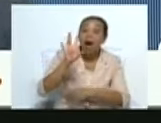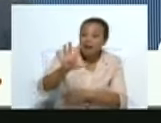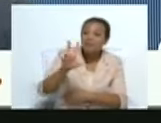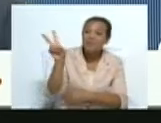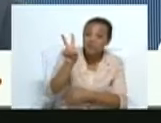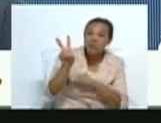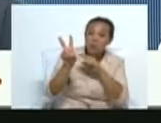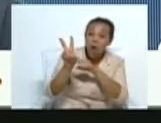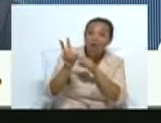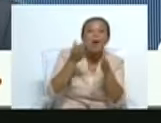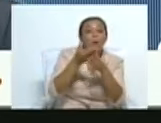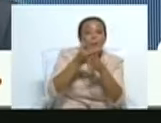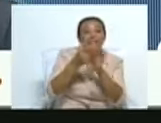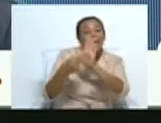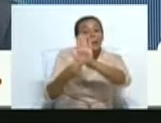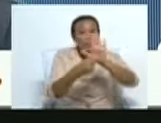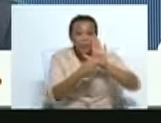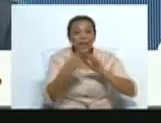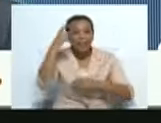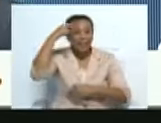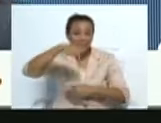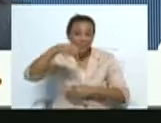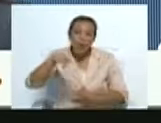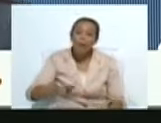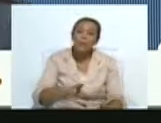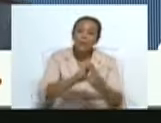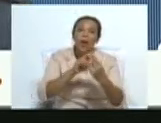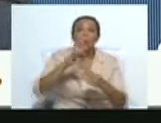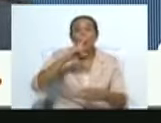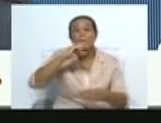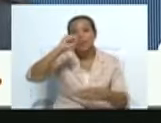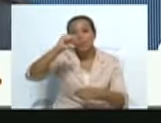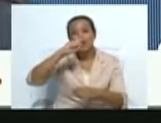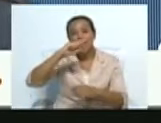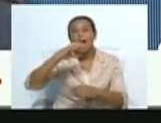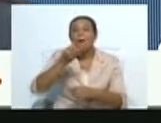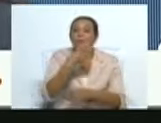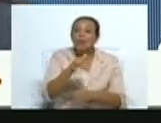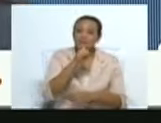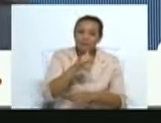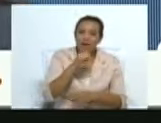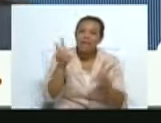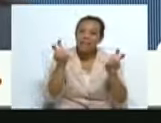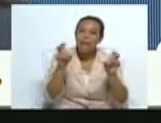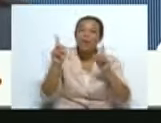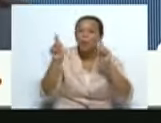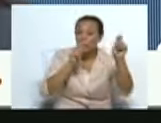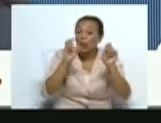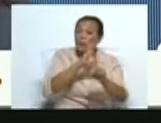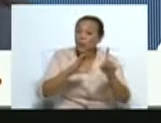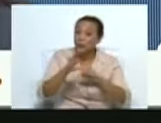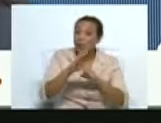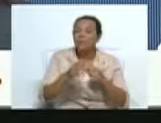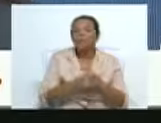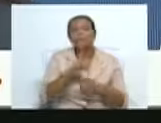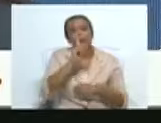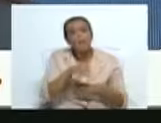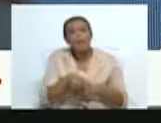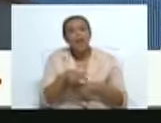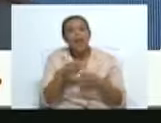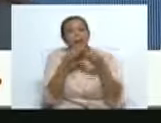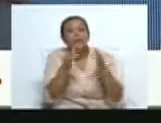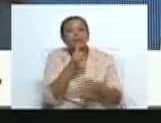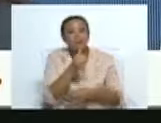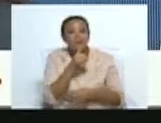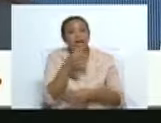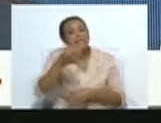y es lo que queríamos compartir con ustedes el día de hoy en esta entrega de Con Maduro más buenas noticias en materia de turismo, de cultura y por supuesto las buenas